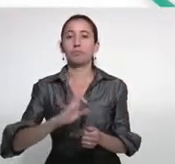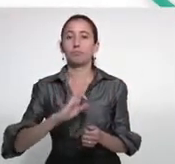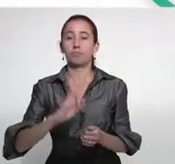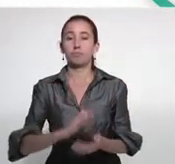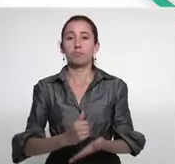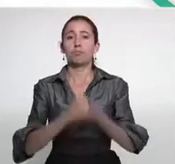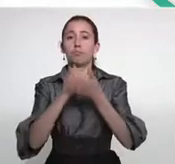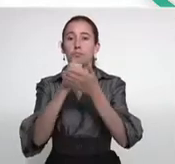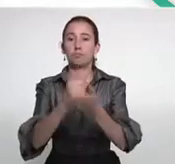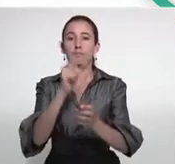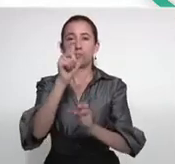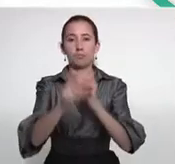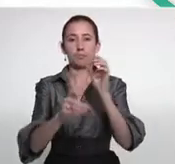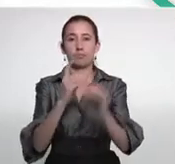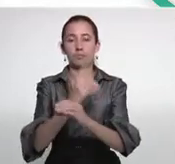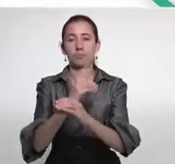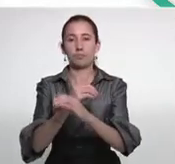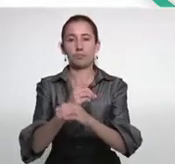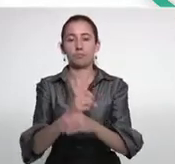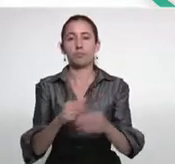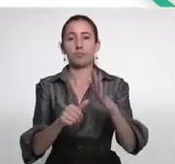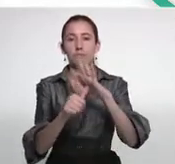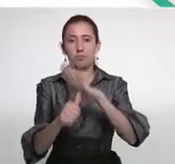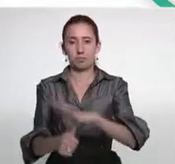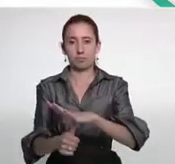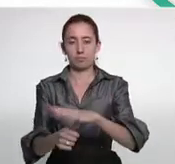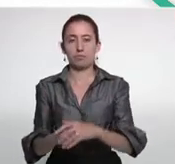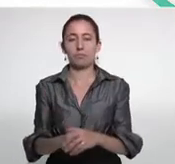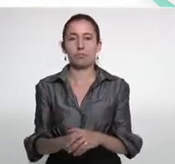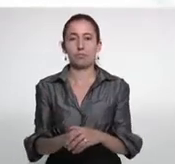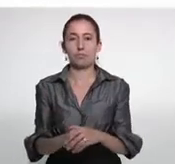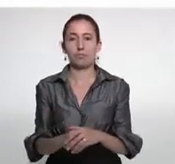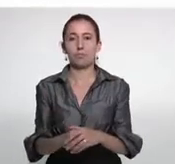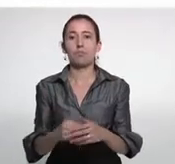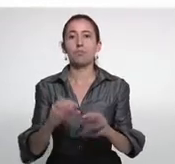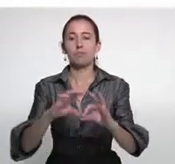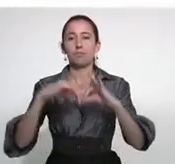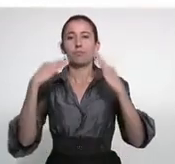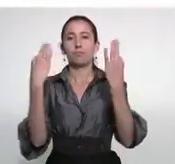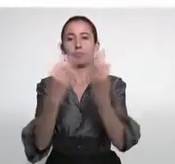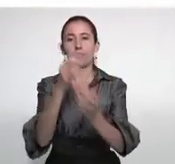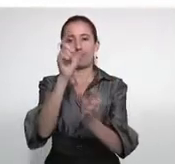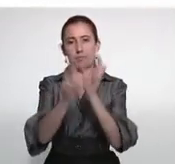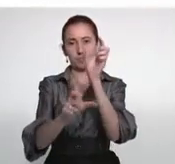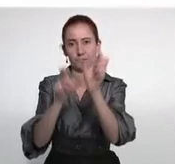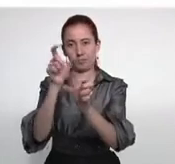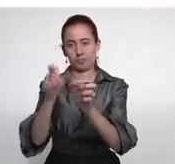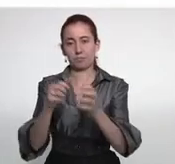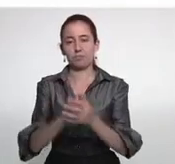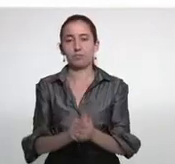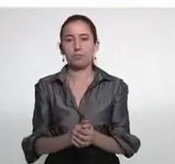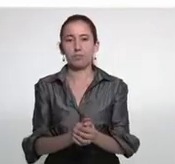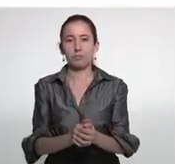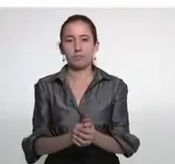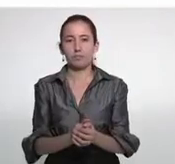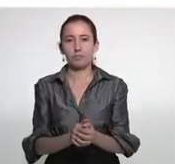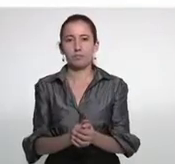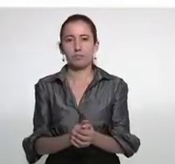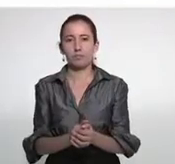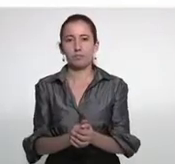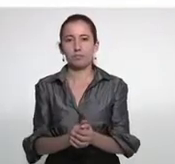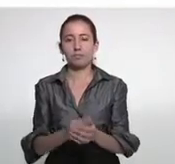Medidas de protección para personas con discapacidad intelectual. Para el familiar cuidador o persona que presta ayuda.